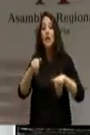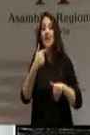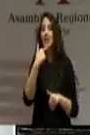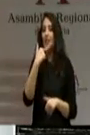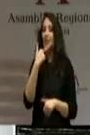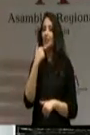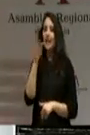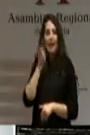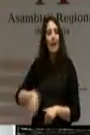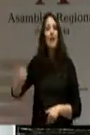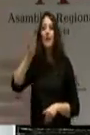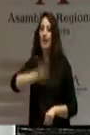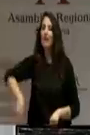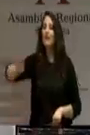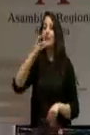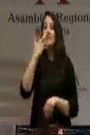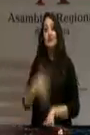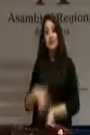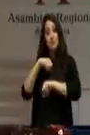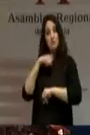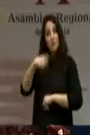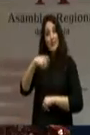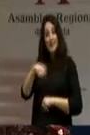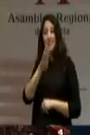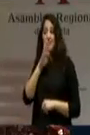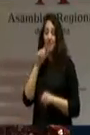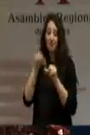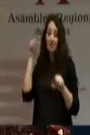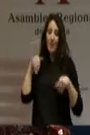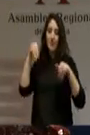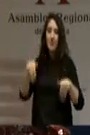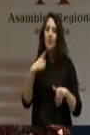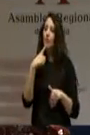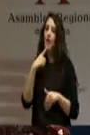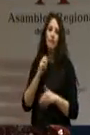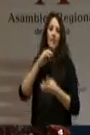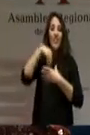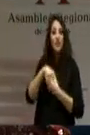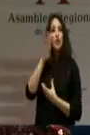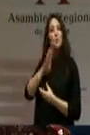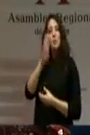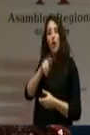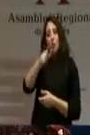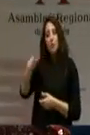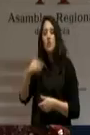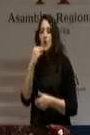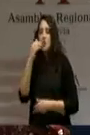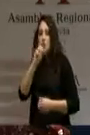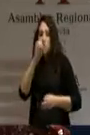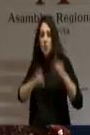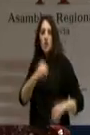quisiera oírle que de ser el presidente no llevaría a ningún imputado a su Gobierno y que, por tanto,